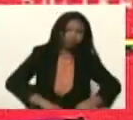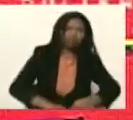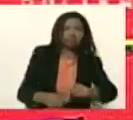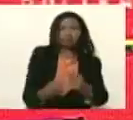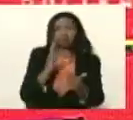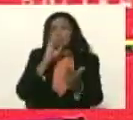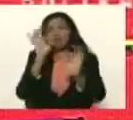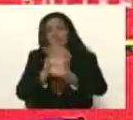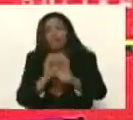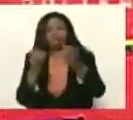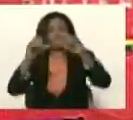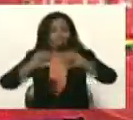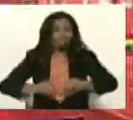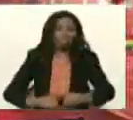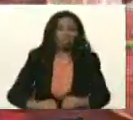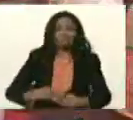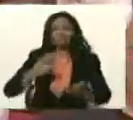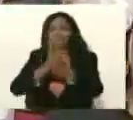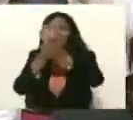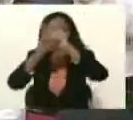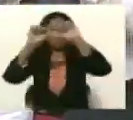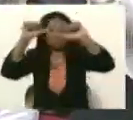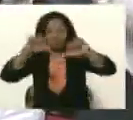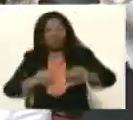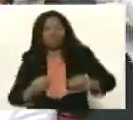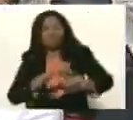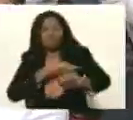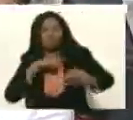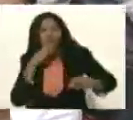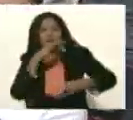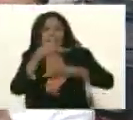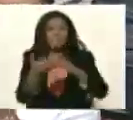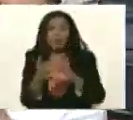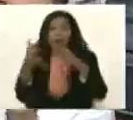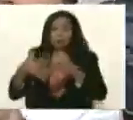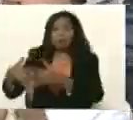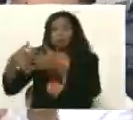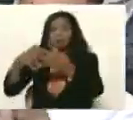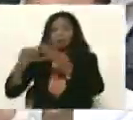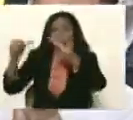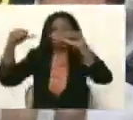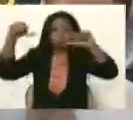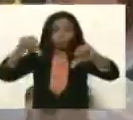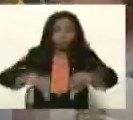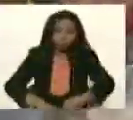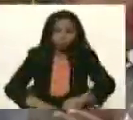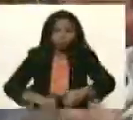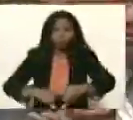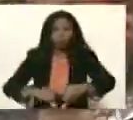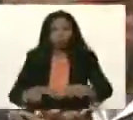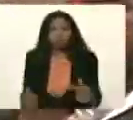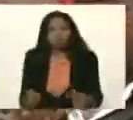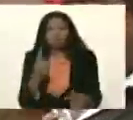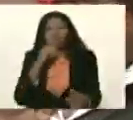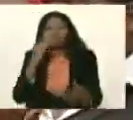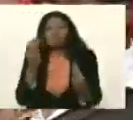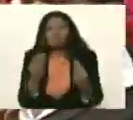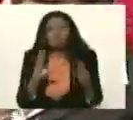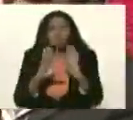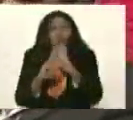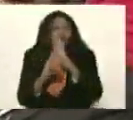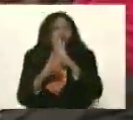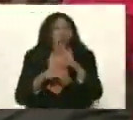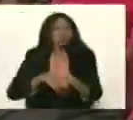lona, fracasado, acabado, derrotado, el plan del imperialismo, lleno de corrupción, hasta los